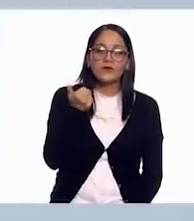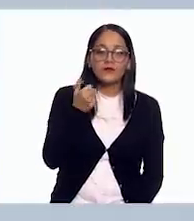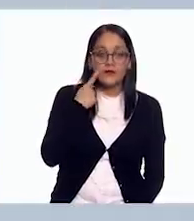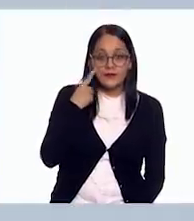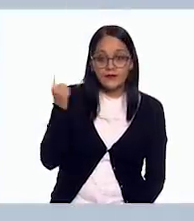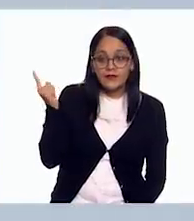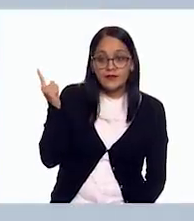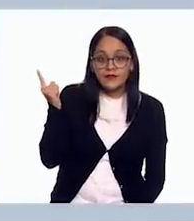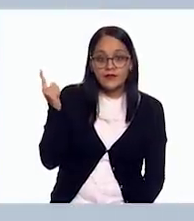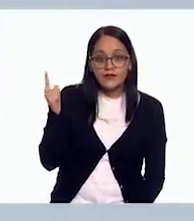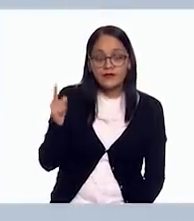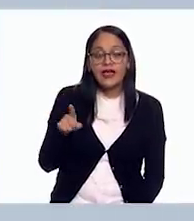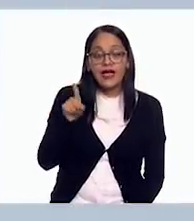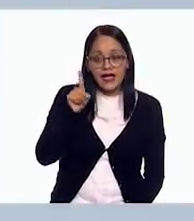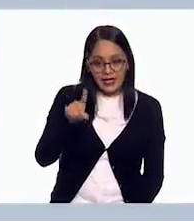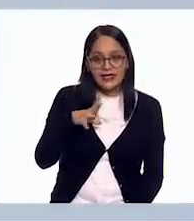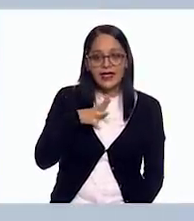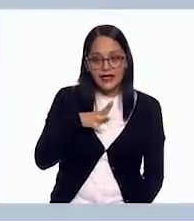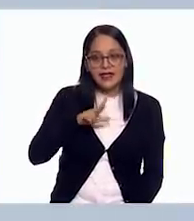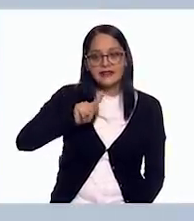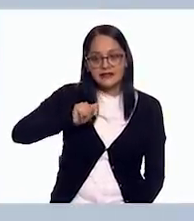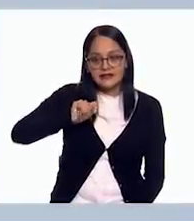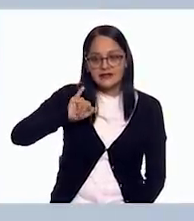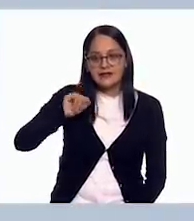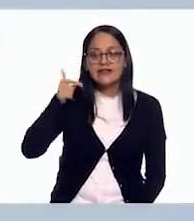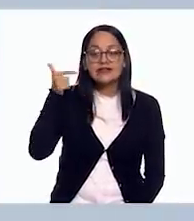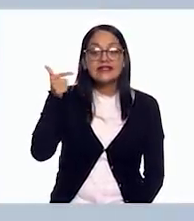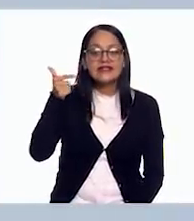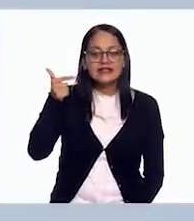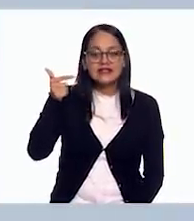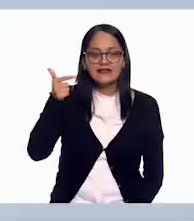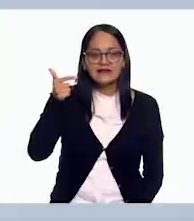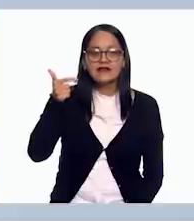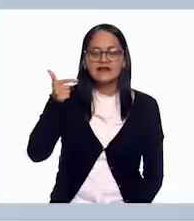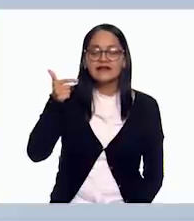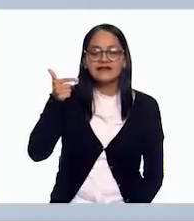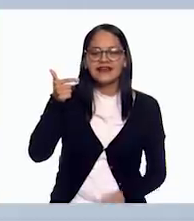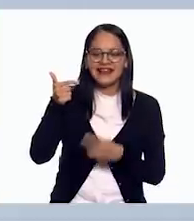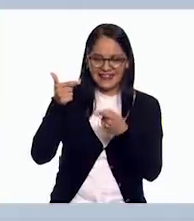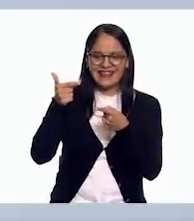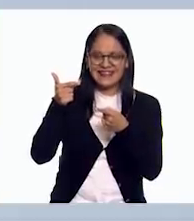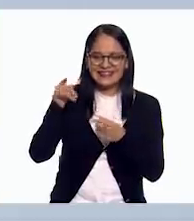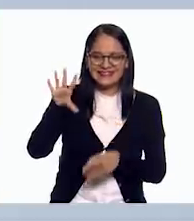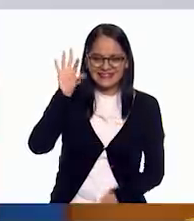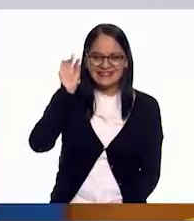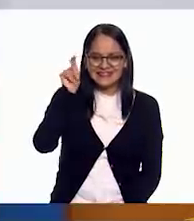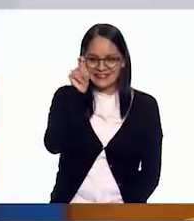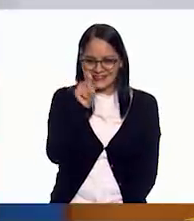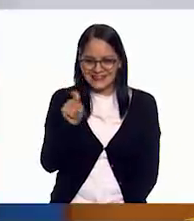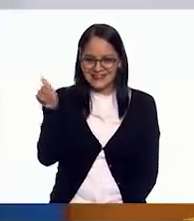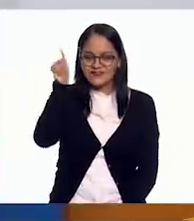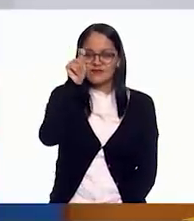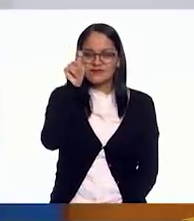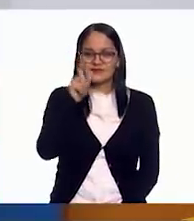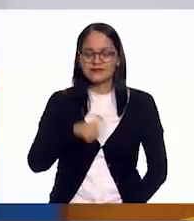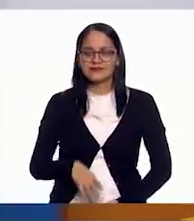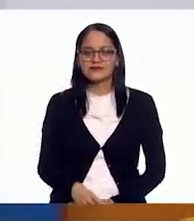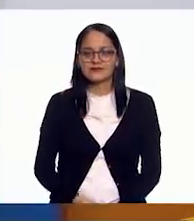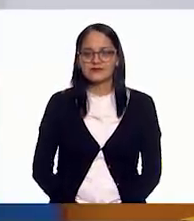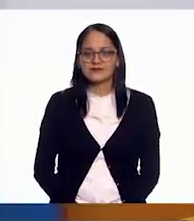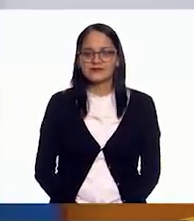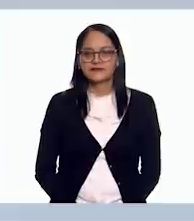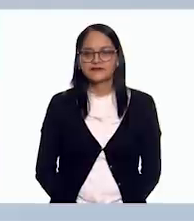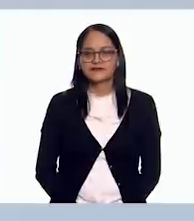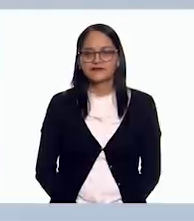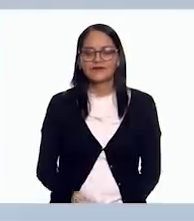Ahí está la G. Muy bien. Ajá. Entonces, ¿sí? Din, din, din, din, din. Esta sí. Tigre. La encerramos. La vamos